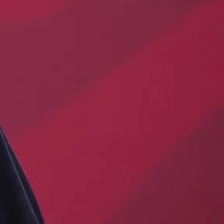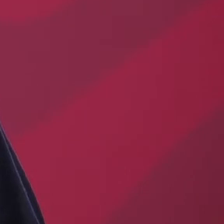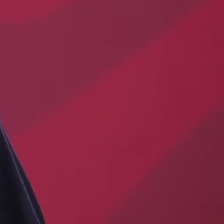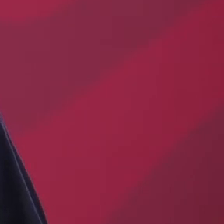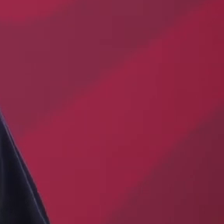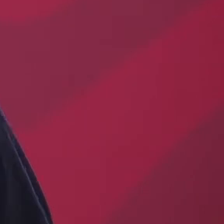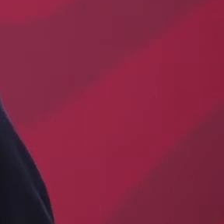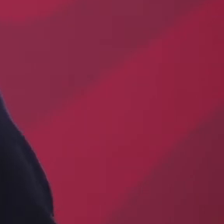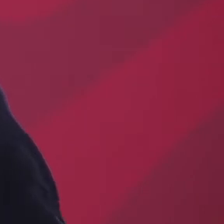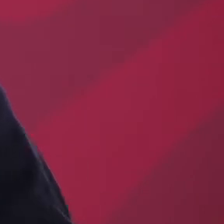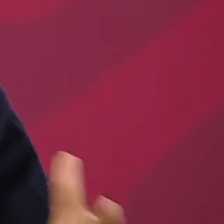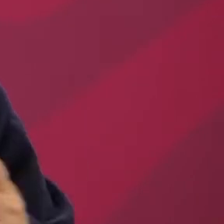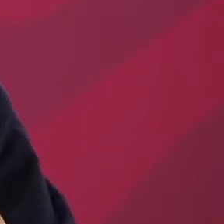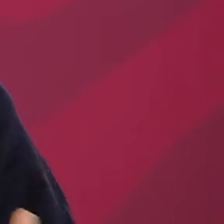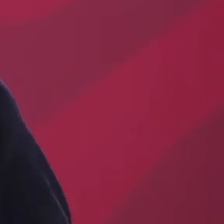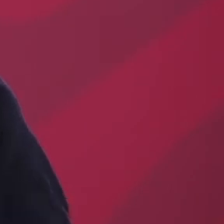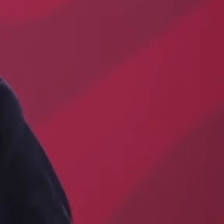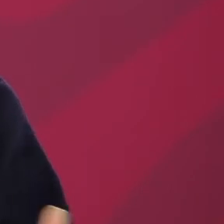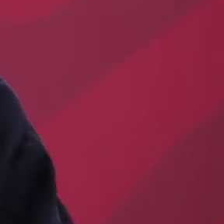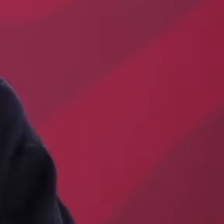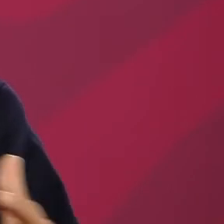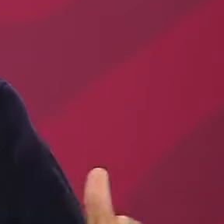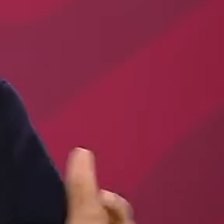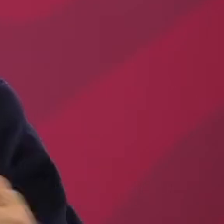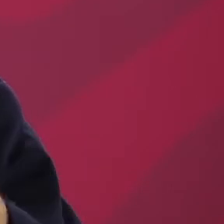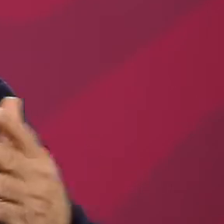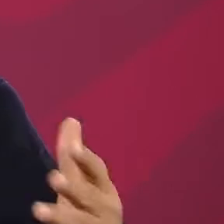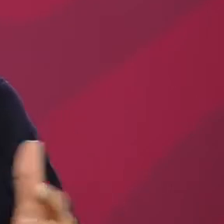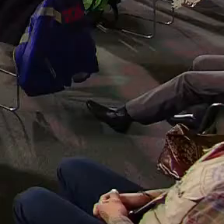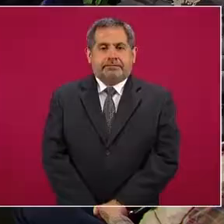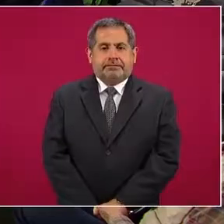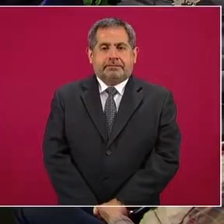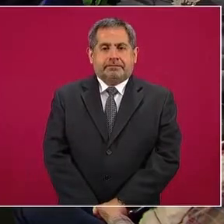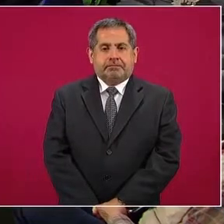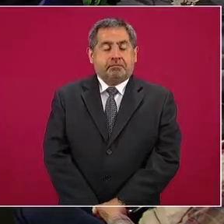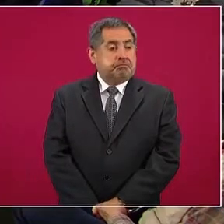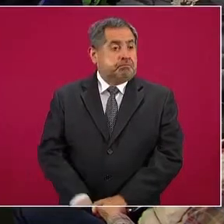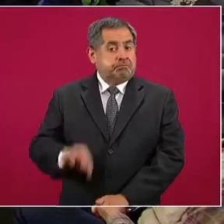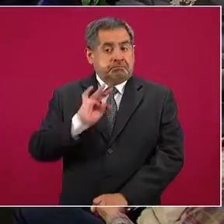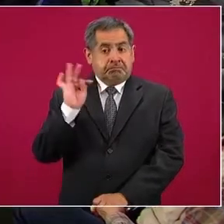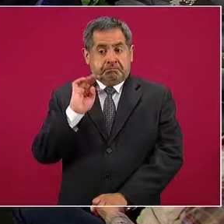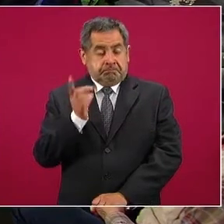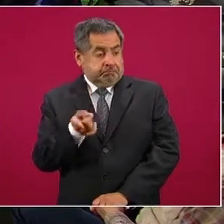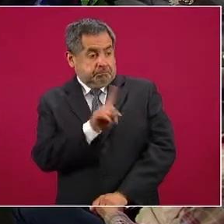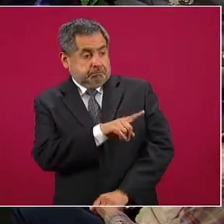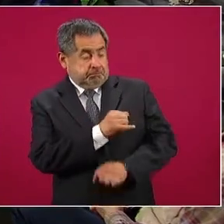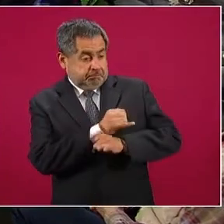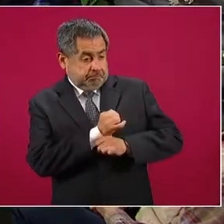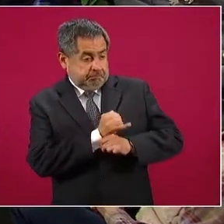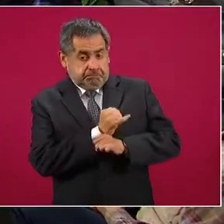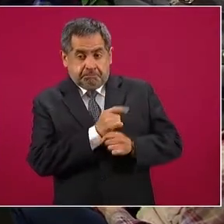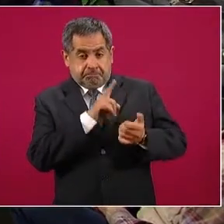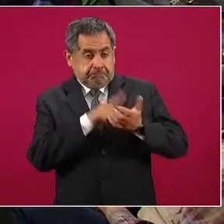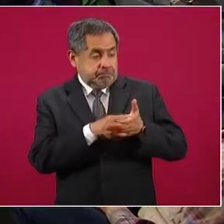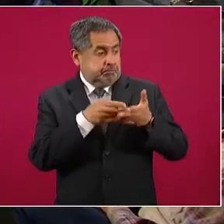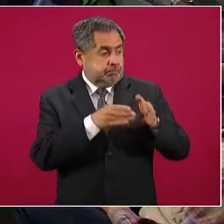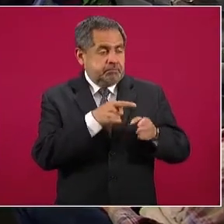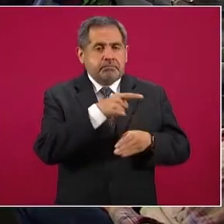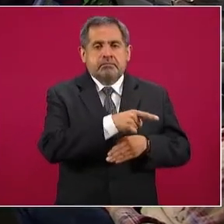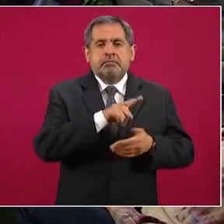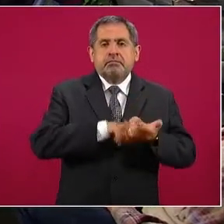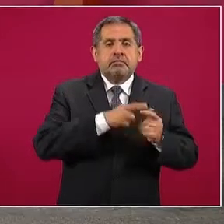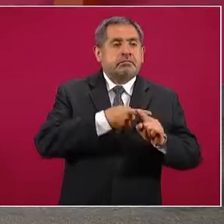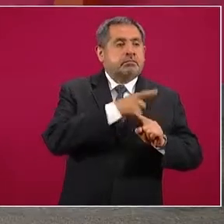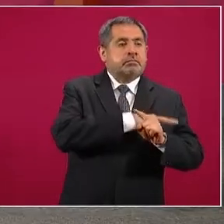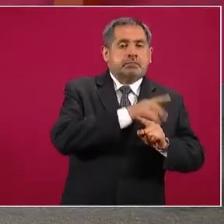Entonces, si hay una investigación abierta acerca de un mal manejo